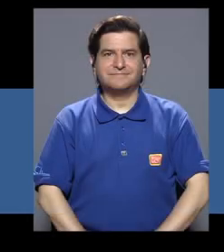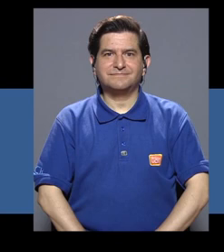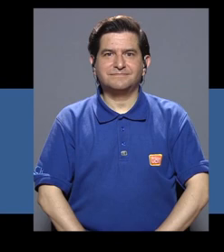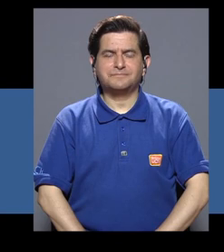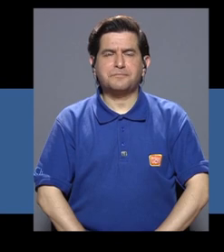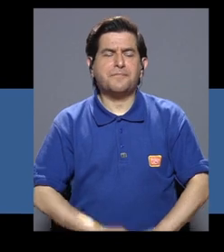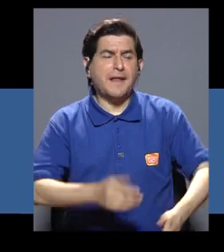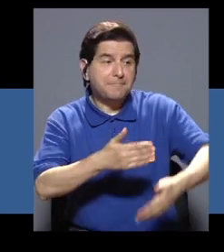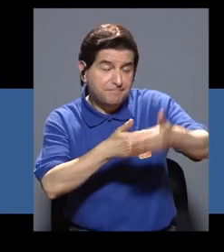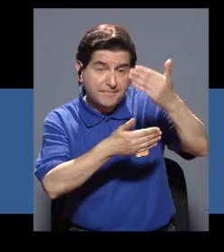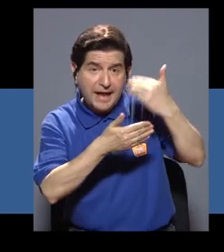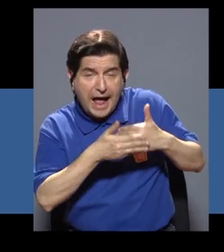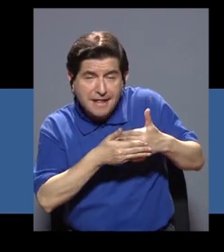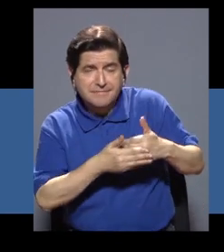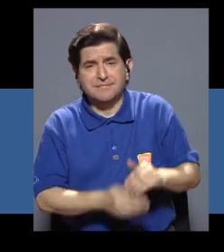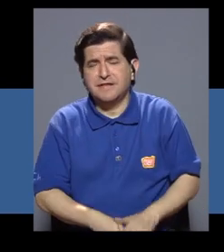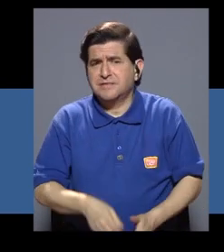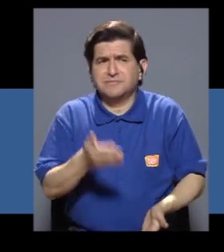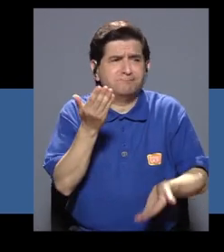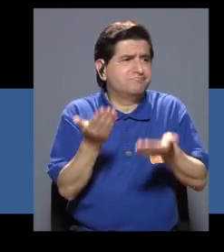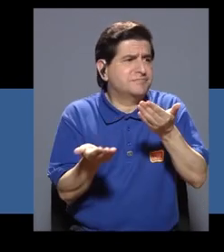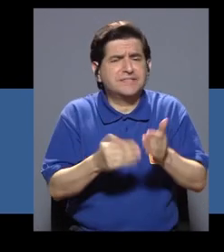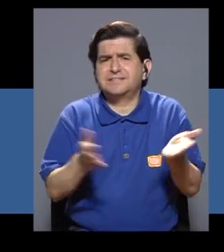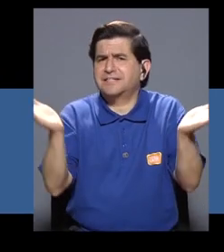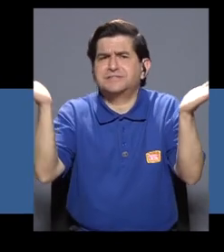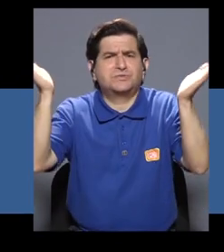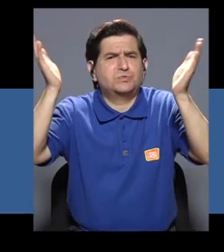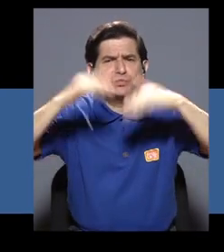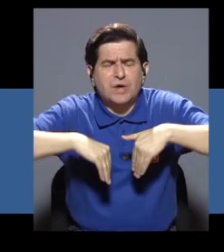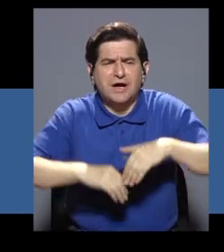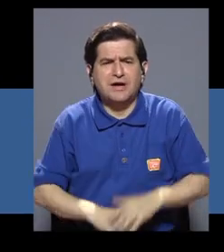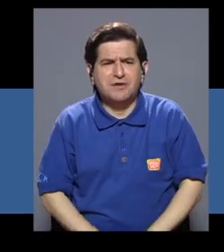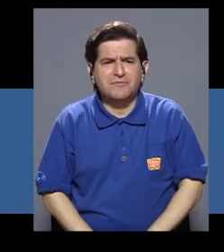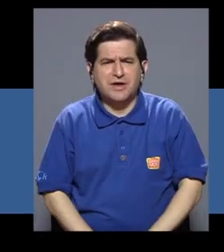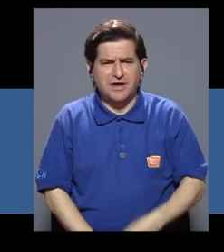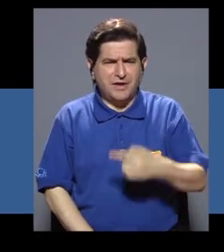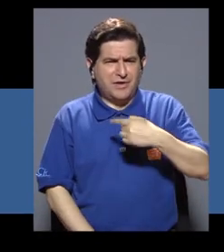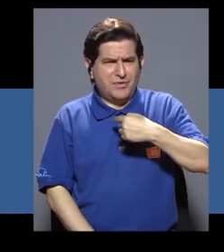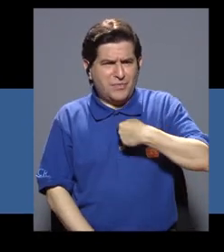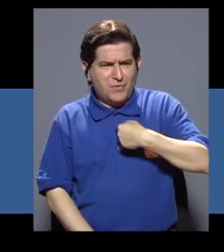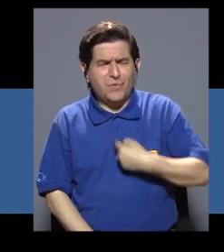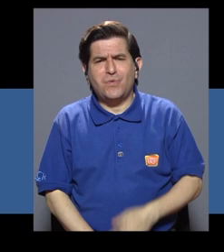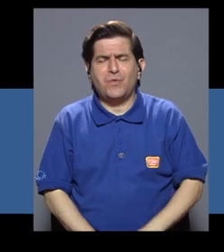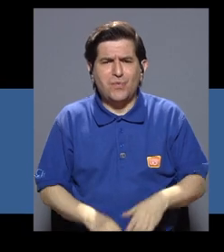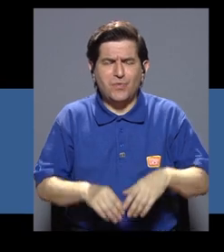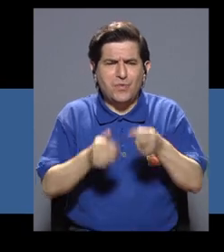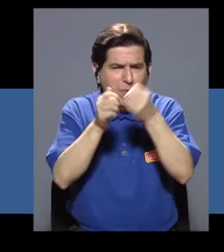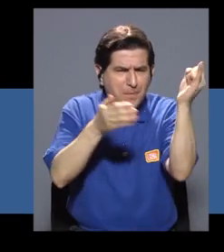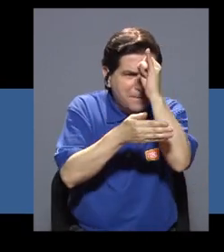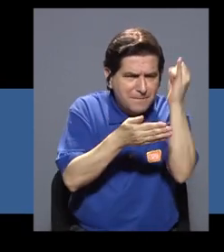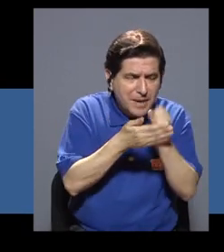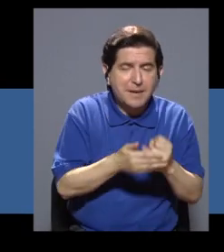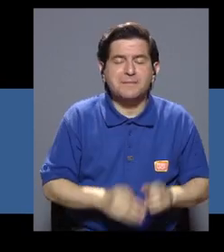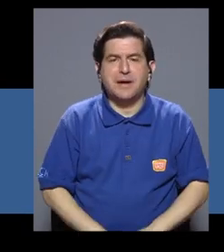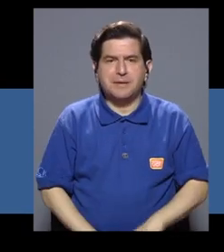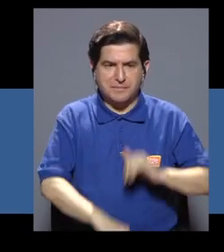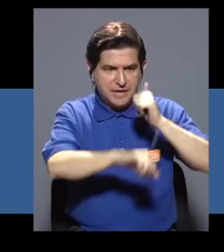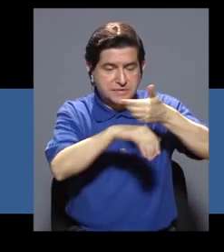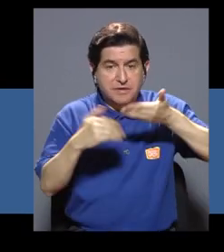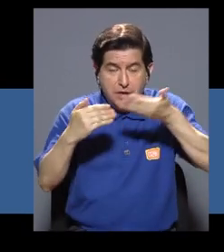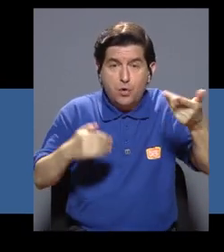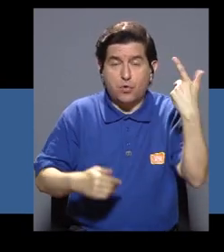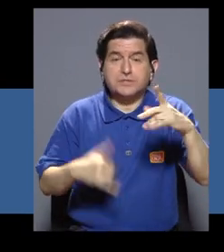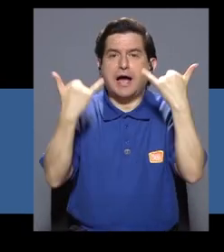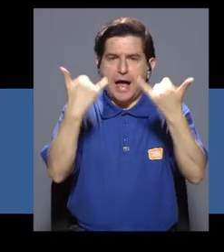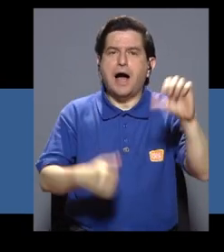Antes, digamos, no había como un mapa para, digamos, ubicar las cosas que son de peligro. Y ahora